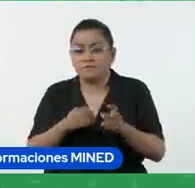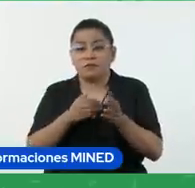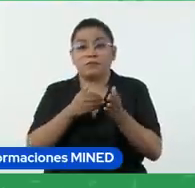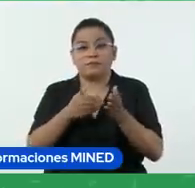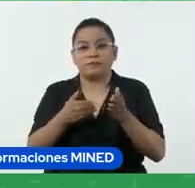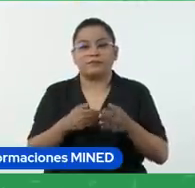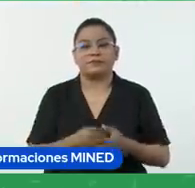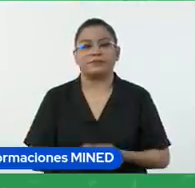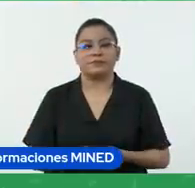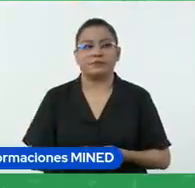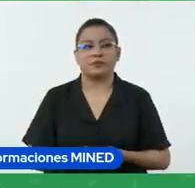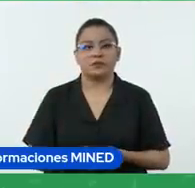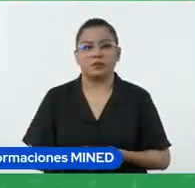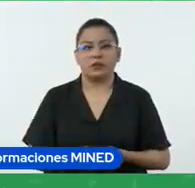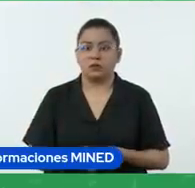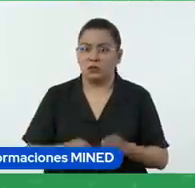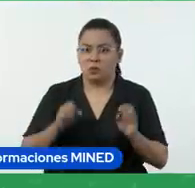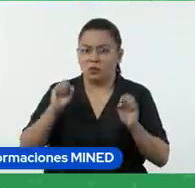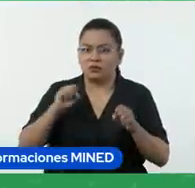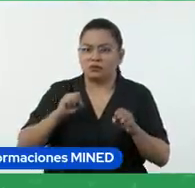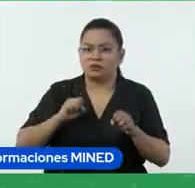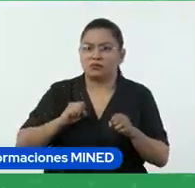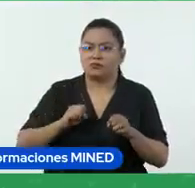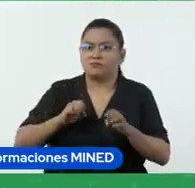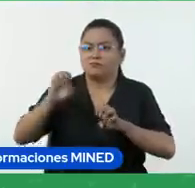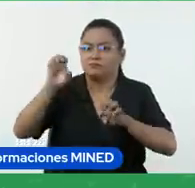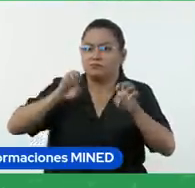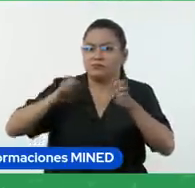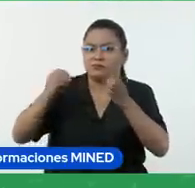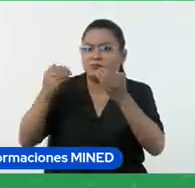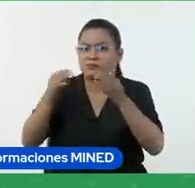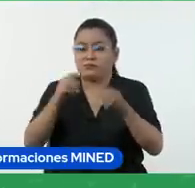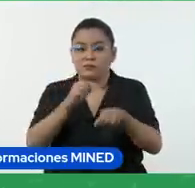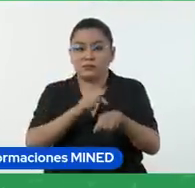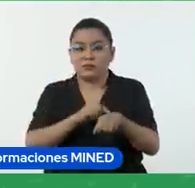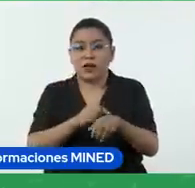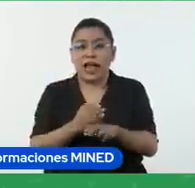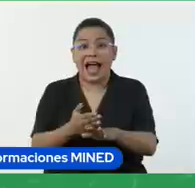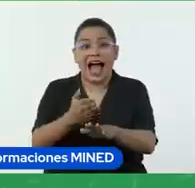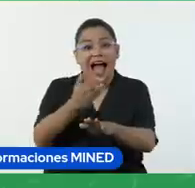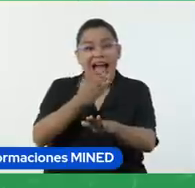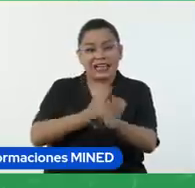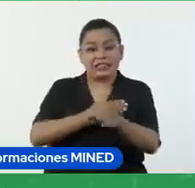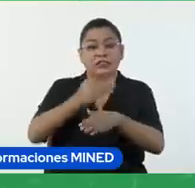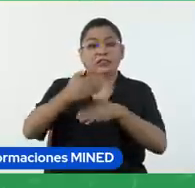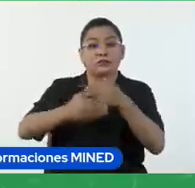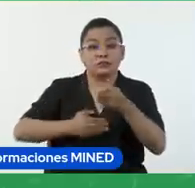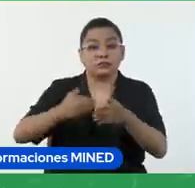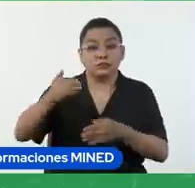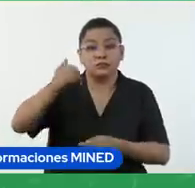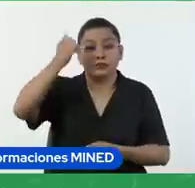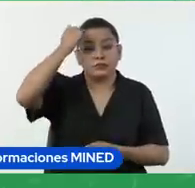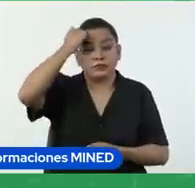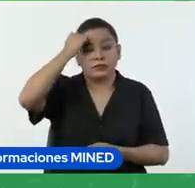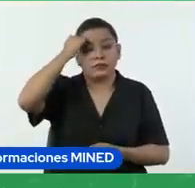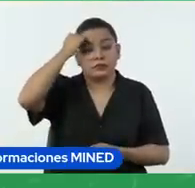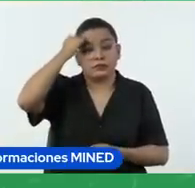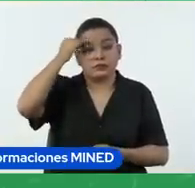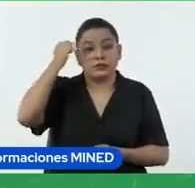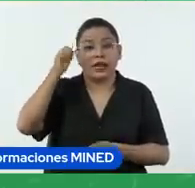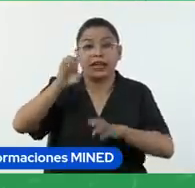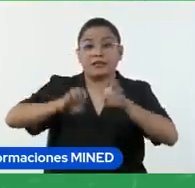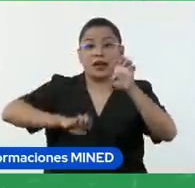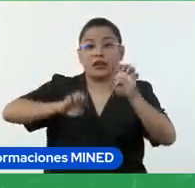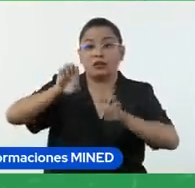Se puede evaluar en diferentes momentos. Antes de comenzar el proceso de enseñanza, correspondería a la evaluación